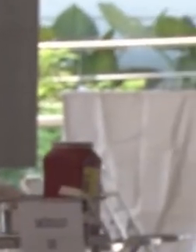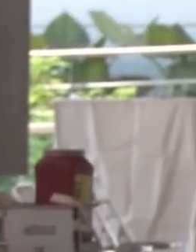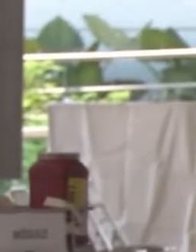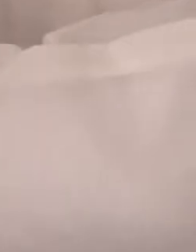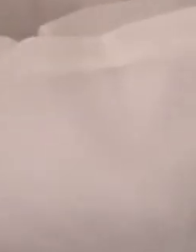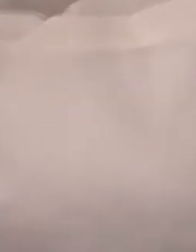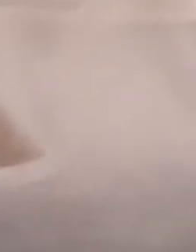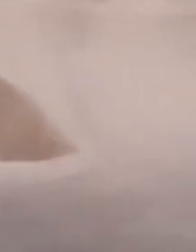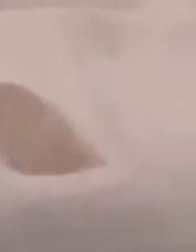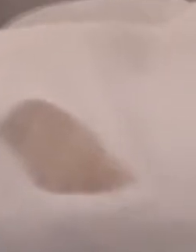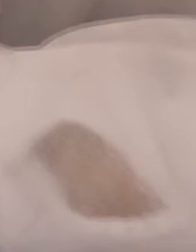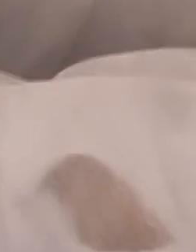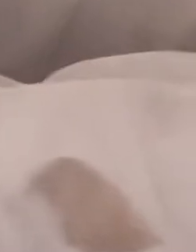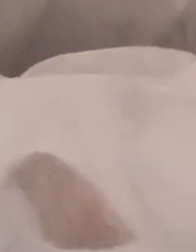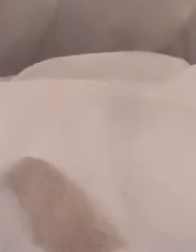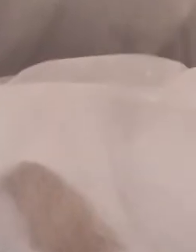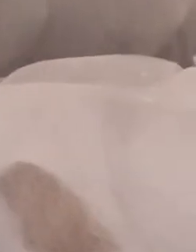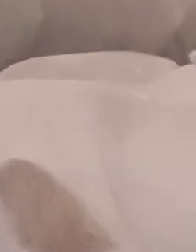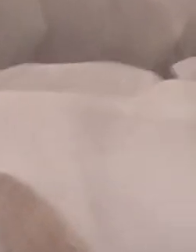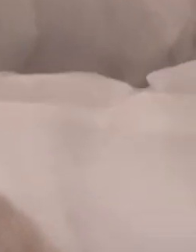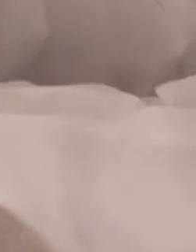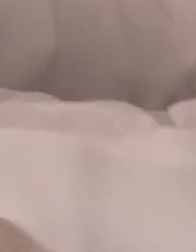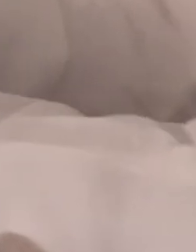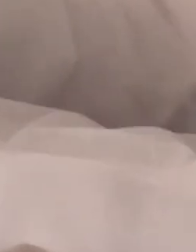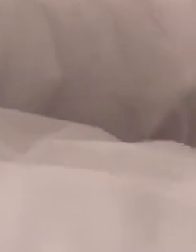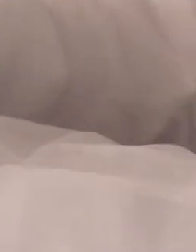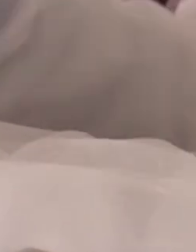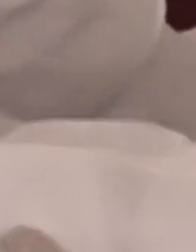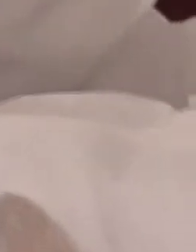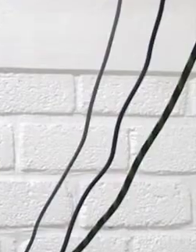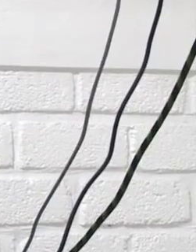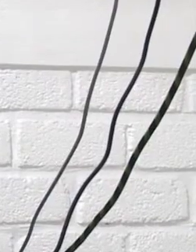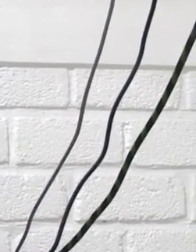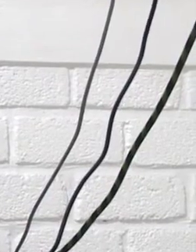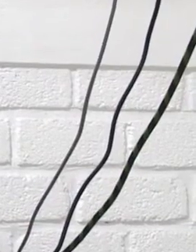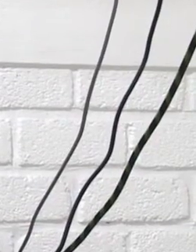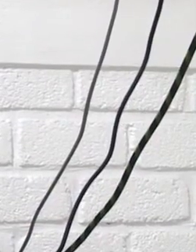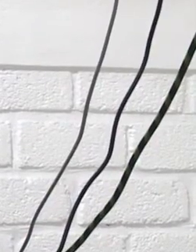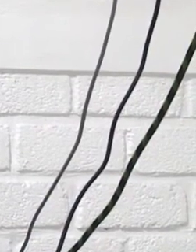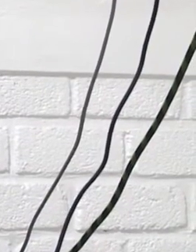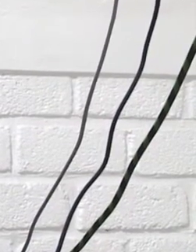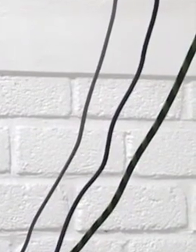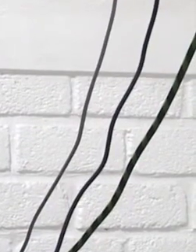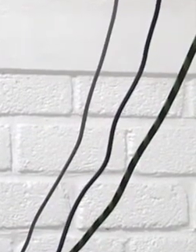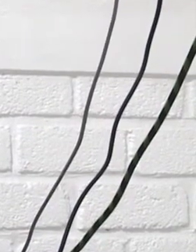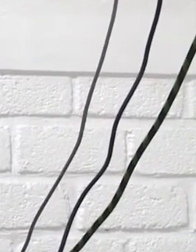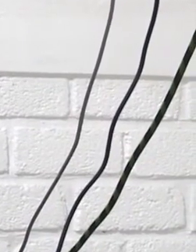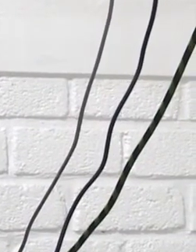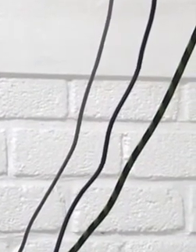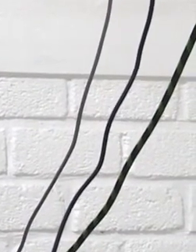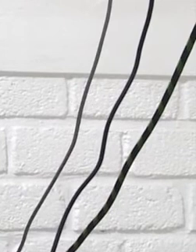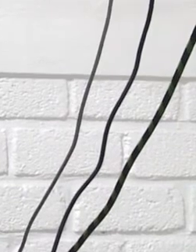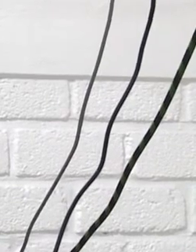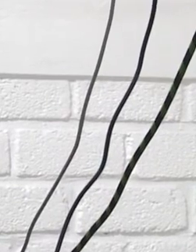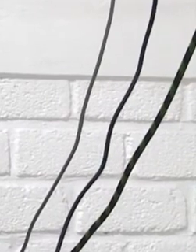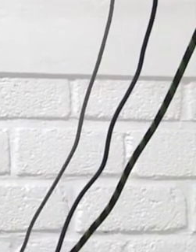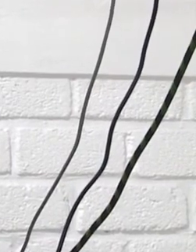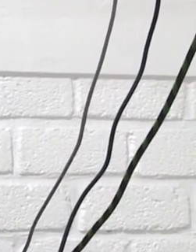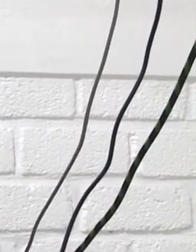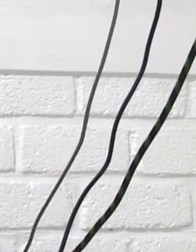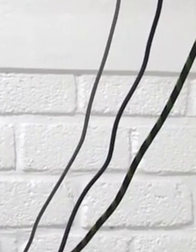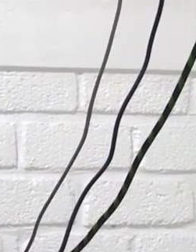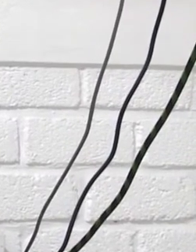proceso de vacunación significa la posibilidad del inicio del retorno a actividades presenciales. Para Señal